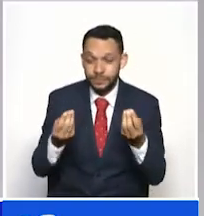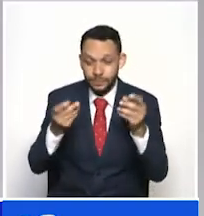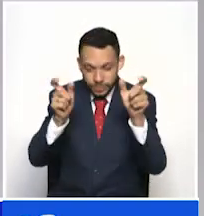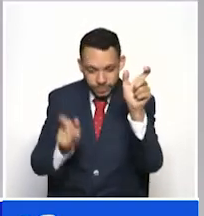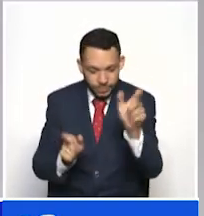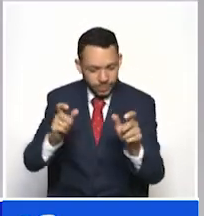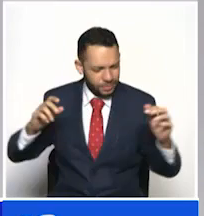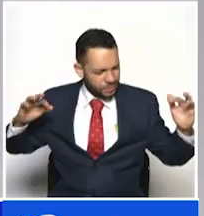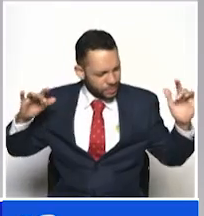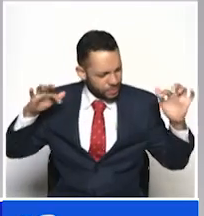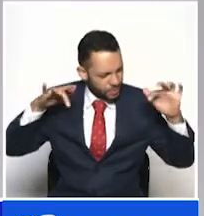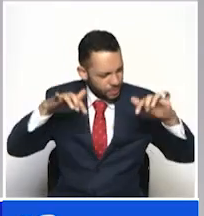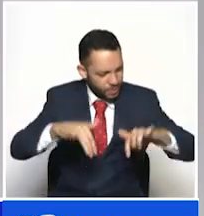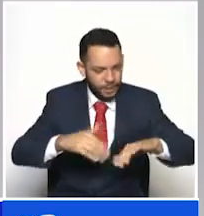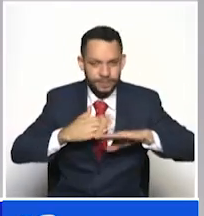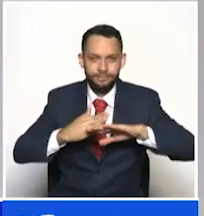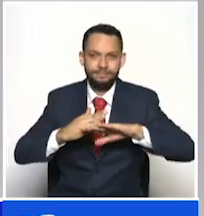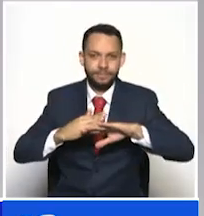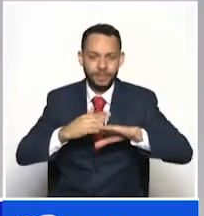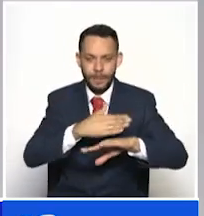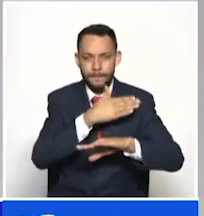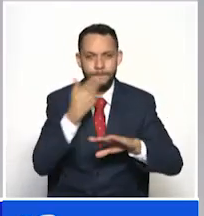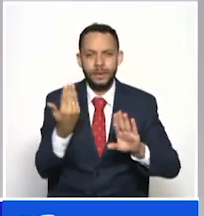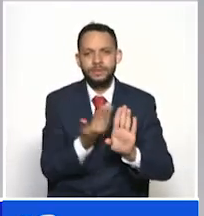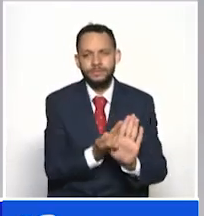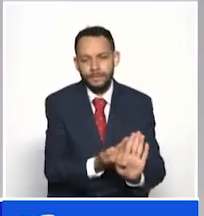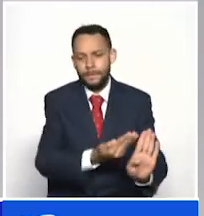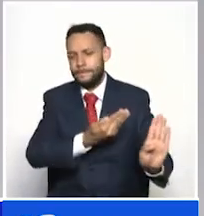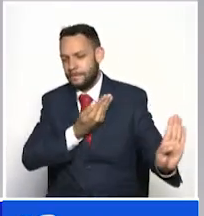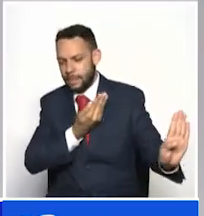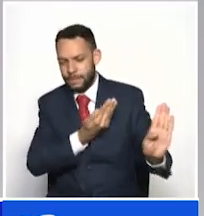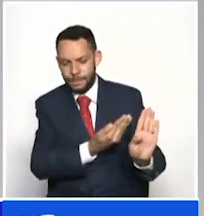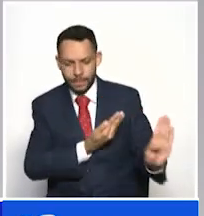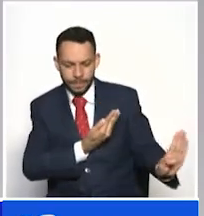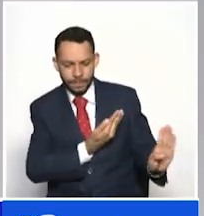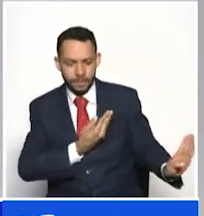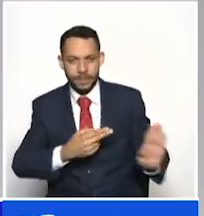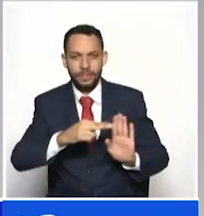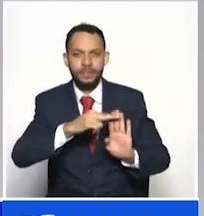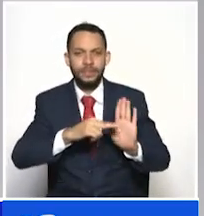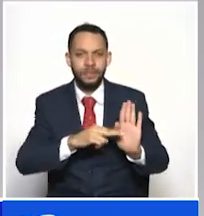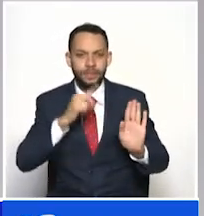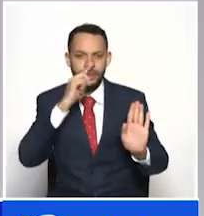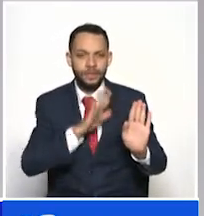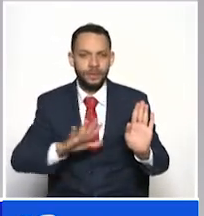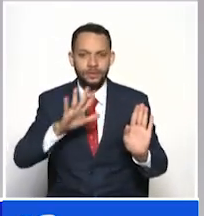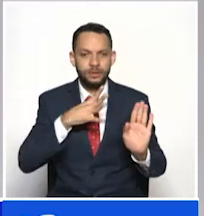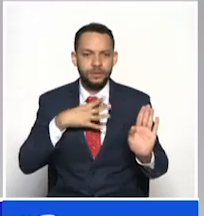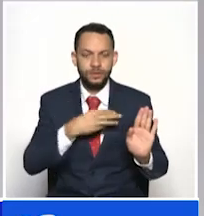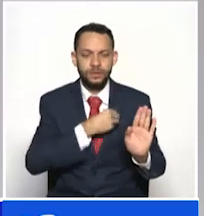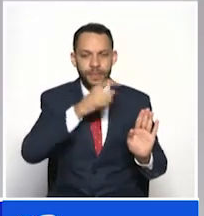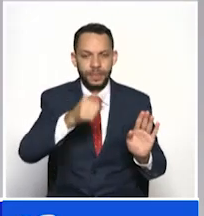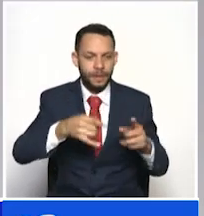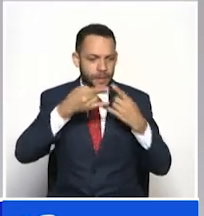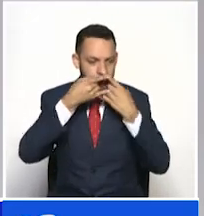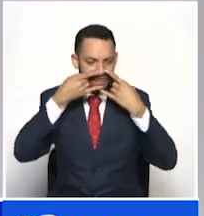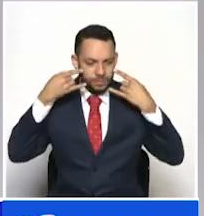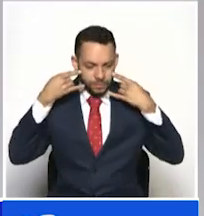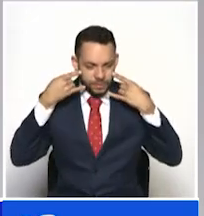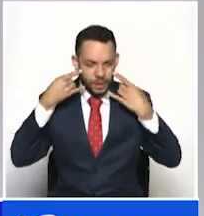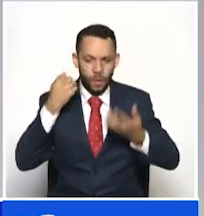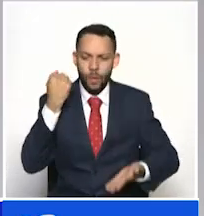y que tengamos las disposiciones que exige el gobierno nacional, distanciamiento social, uso